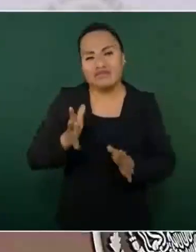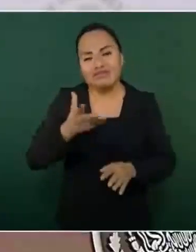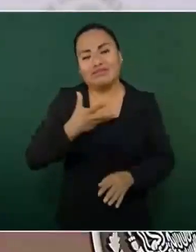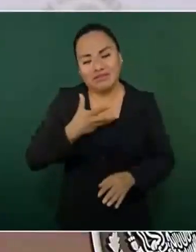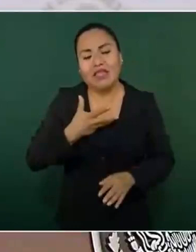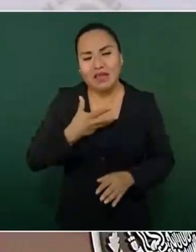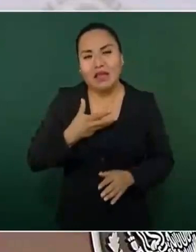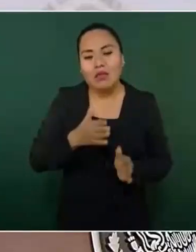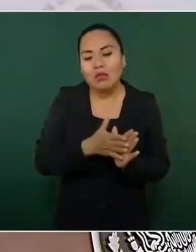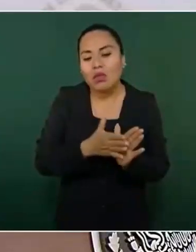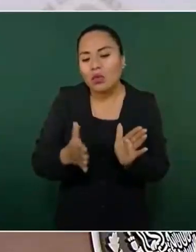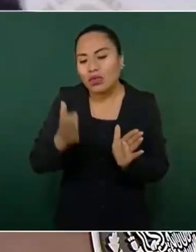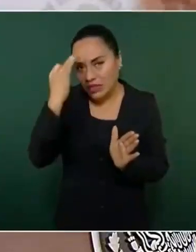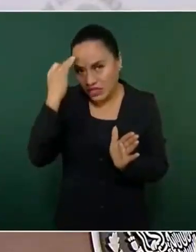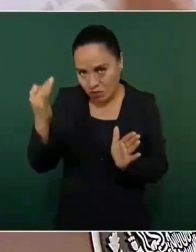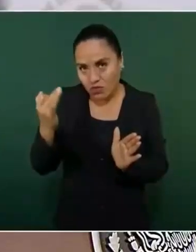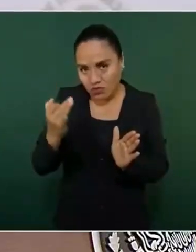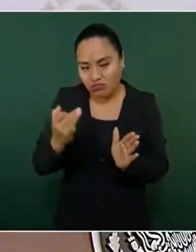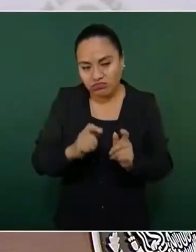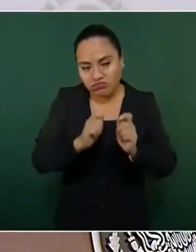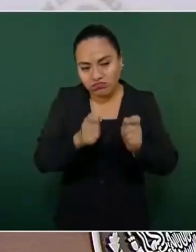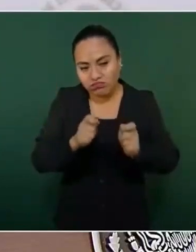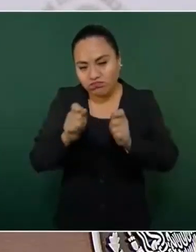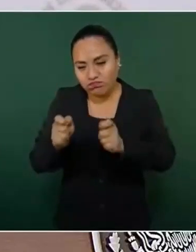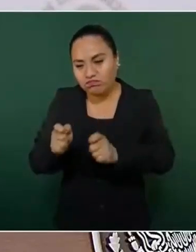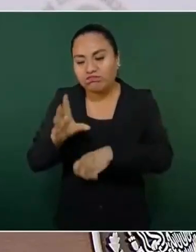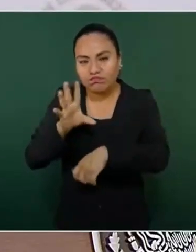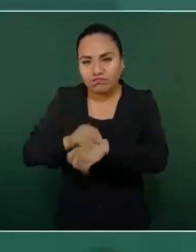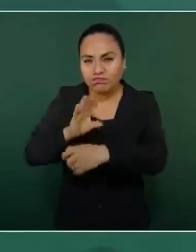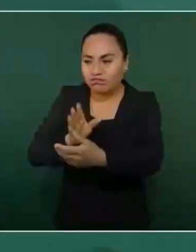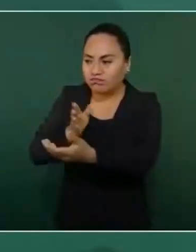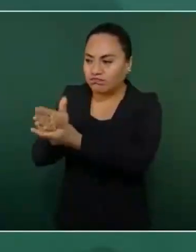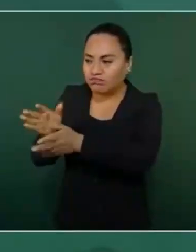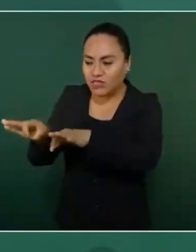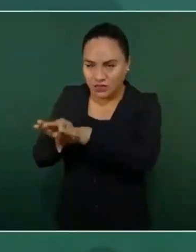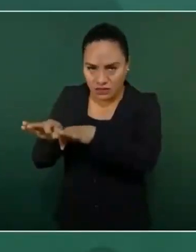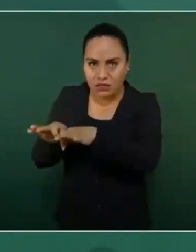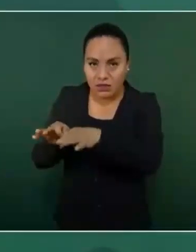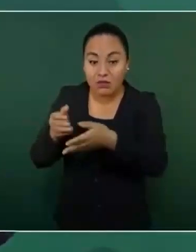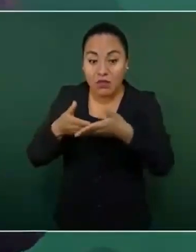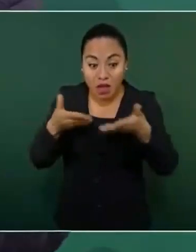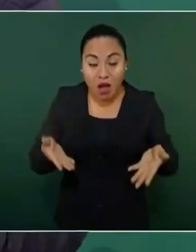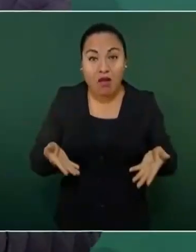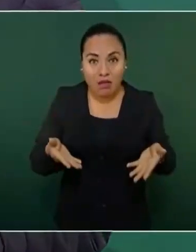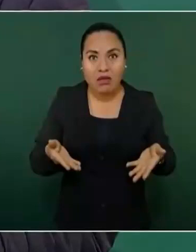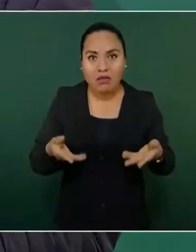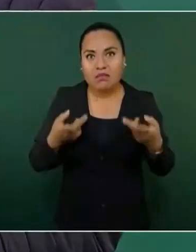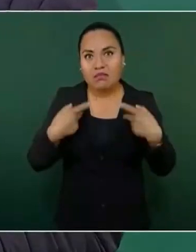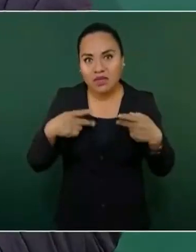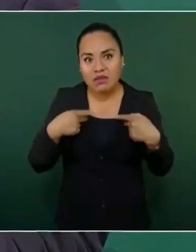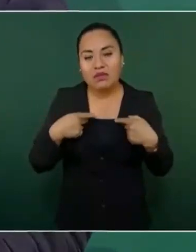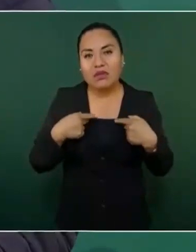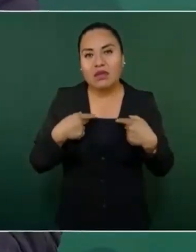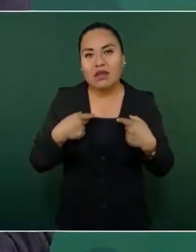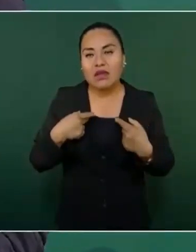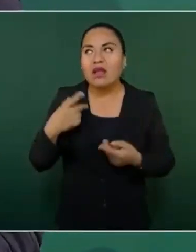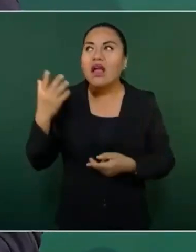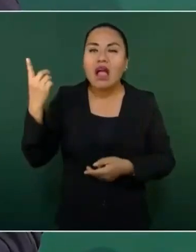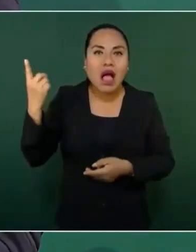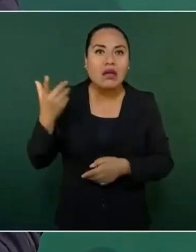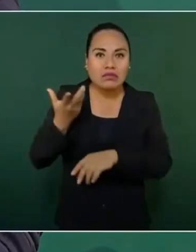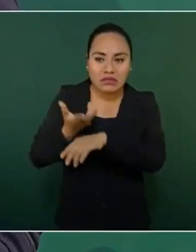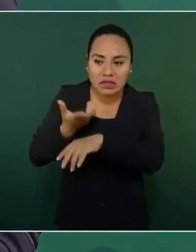que vienen a buscar especialistas,